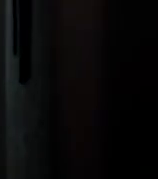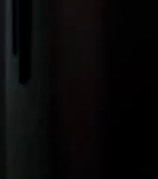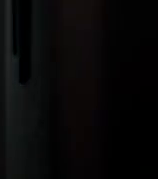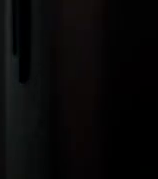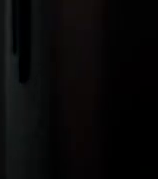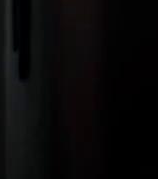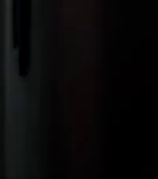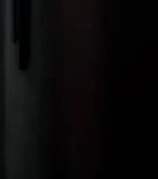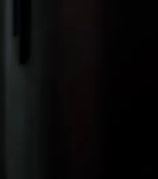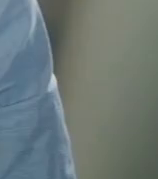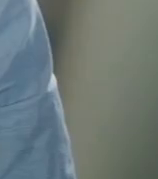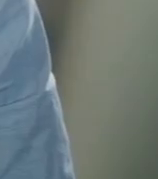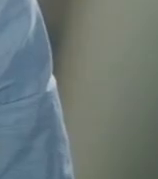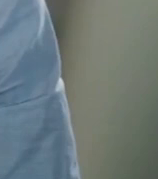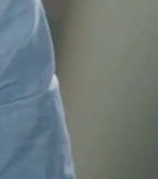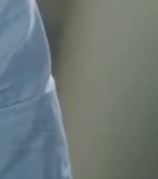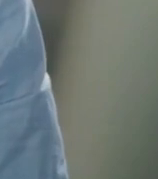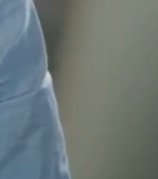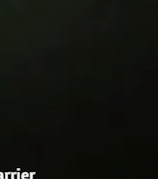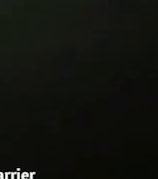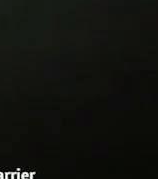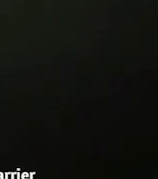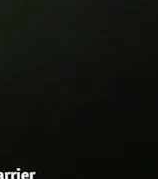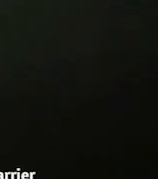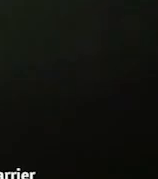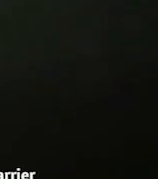no? Mi padre creo que trató de contar otra historia.